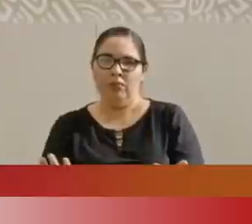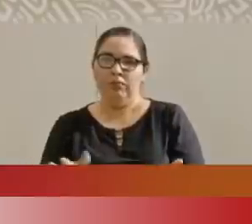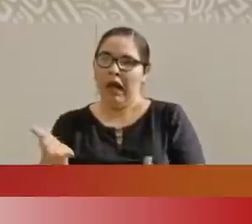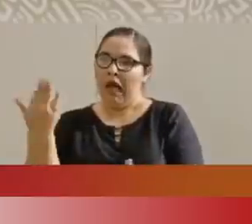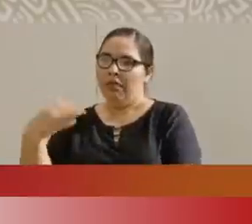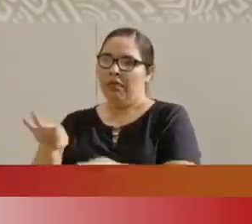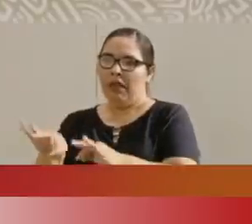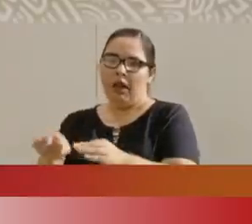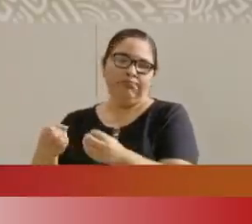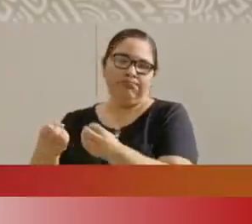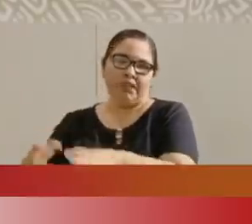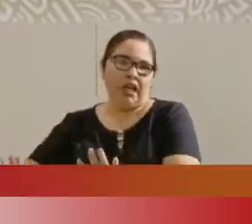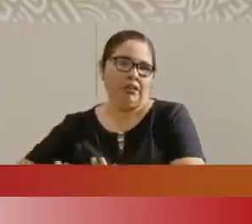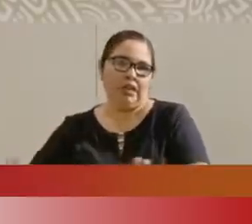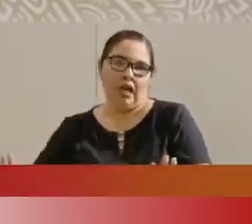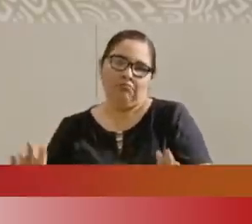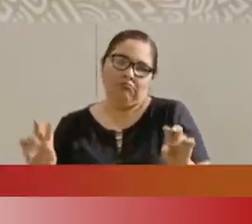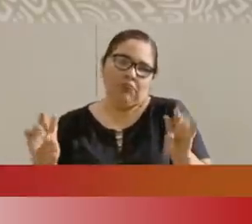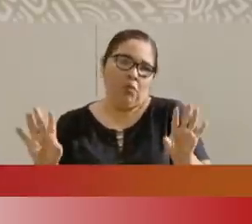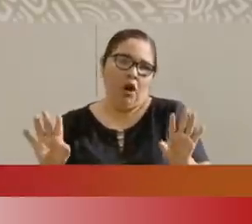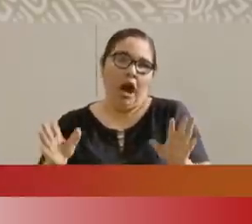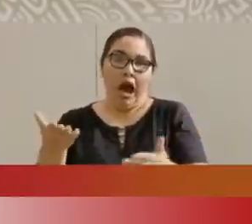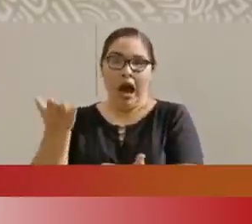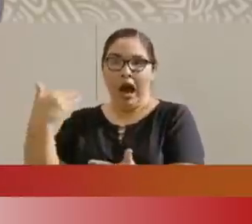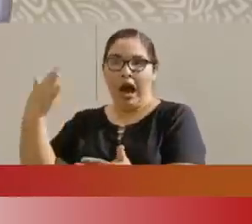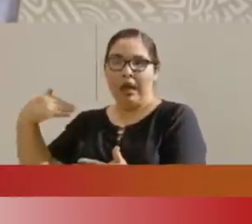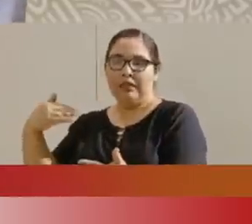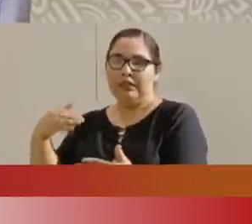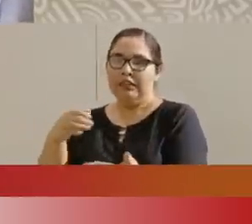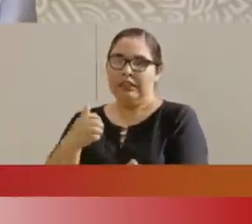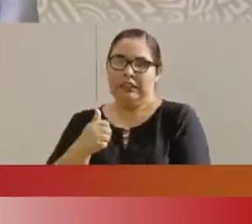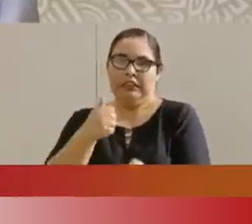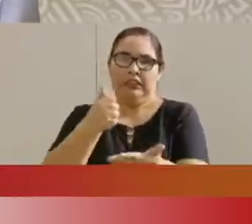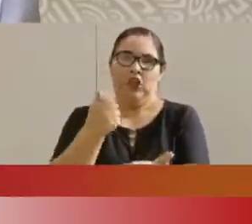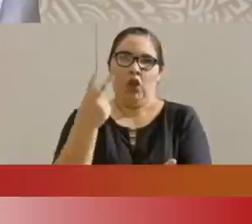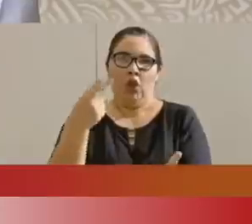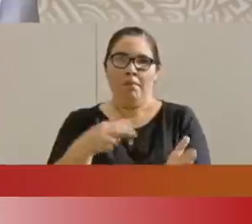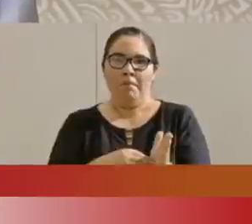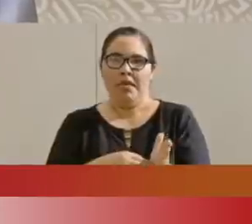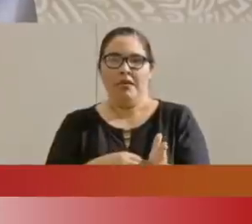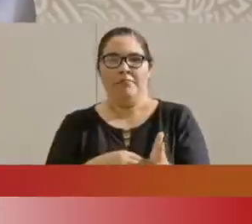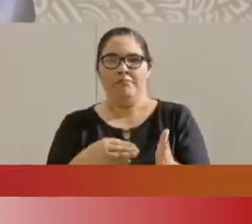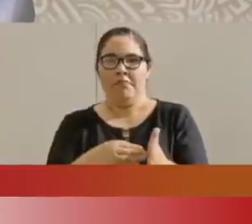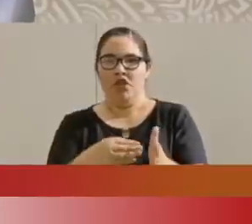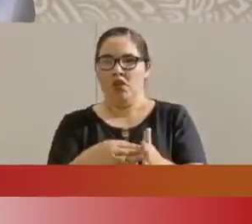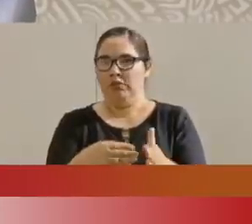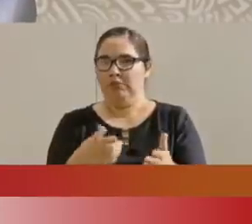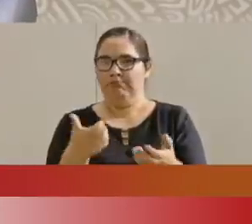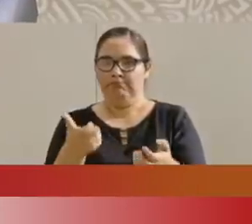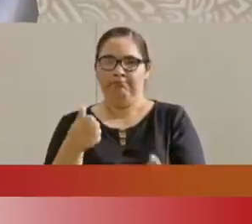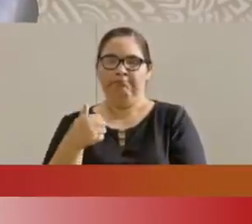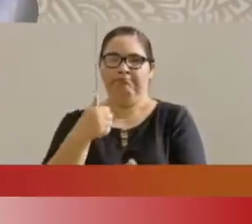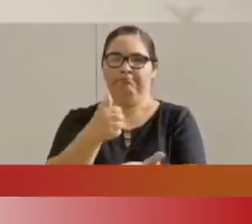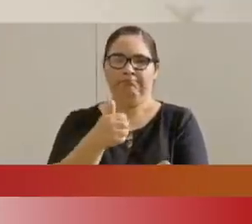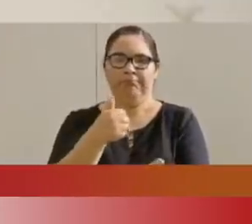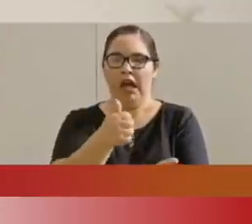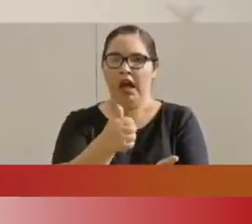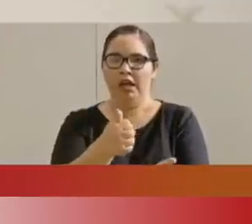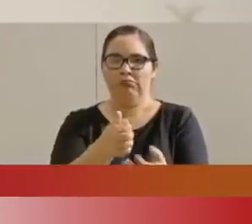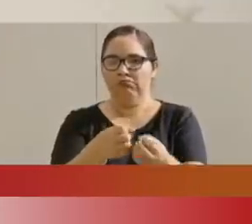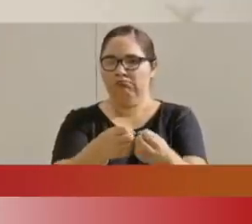porque se han invertido alrededor de dos mil millones, pero